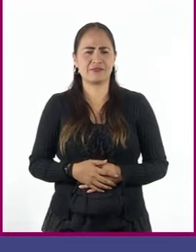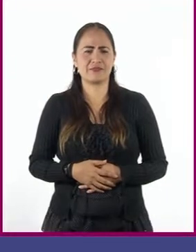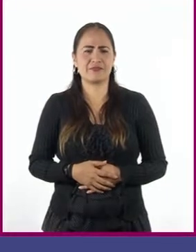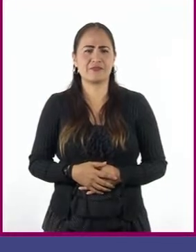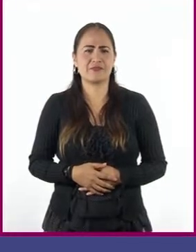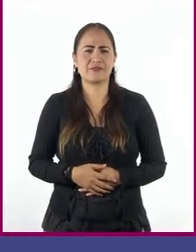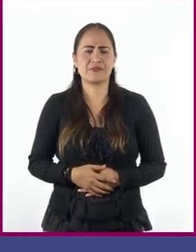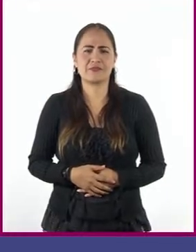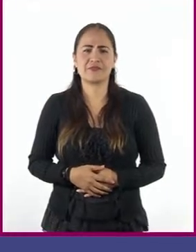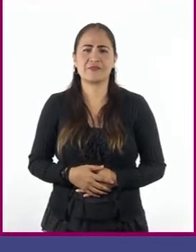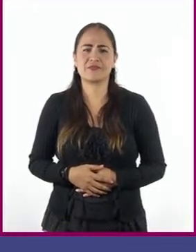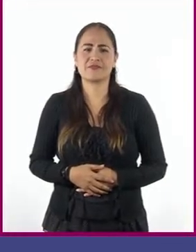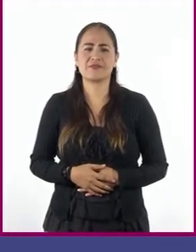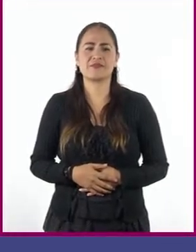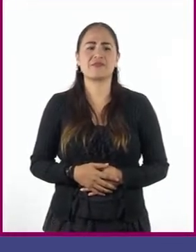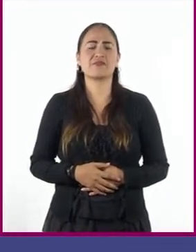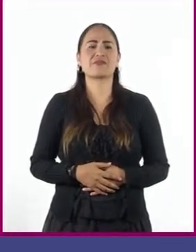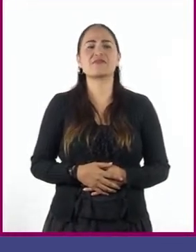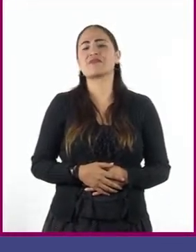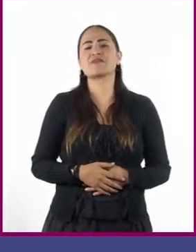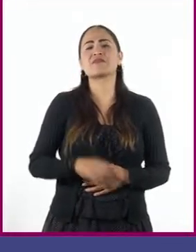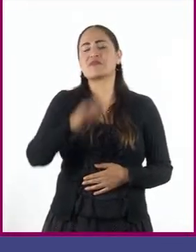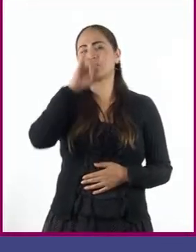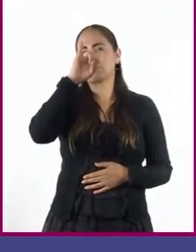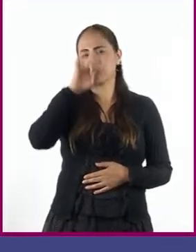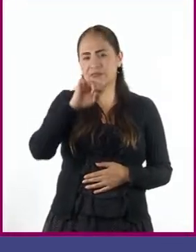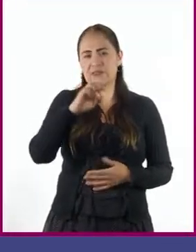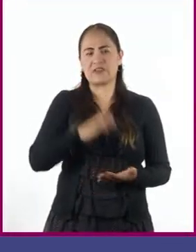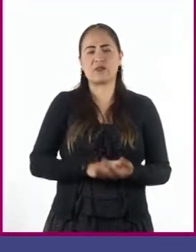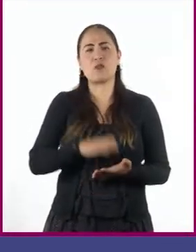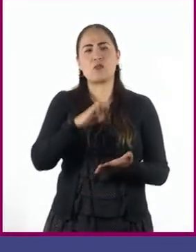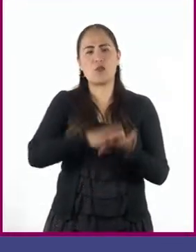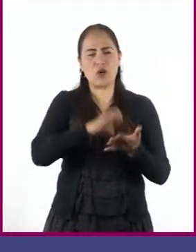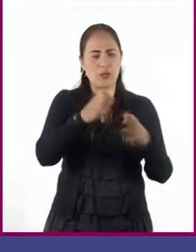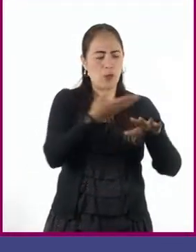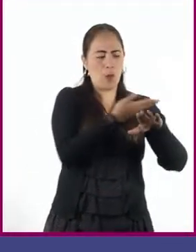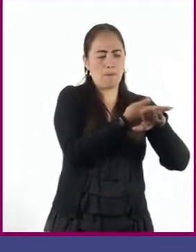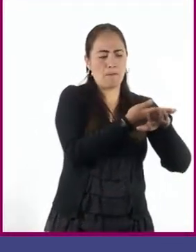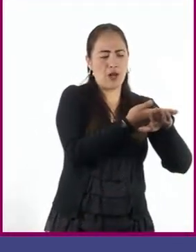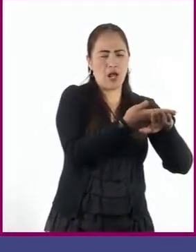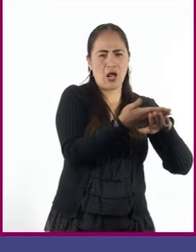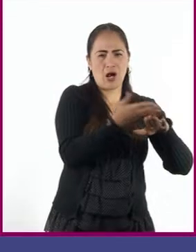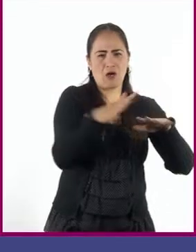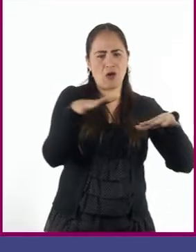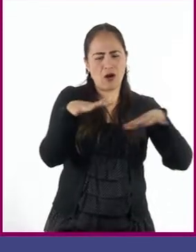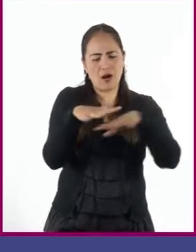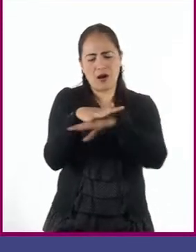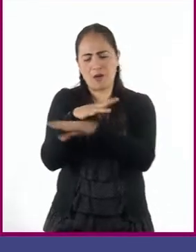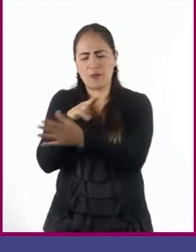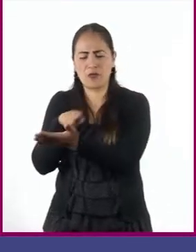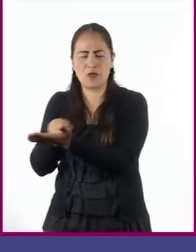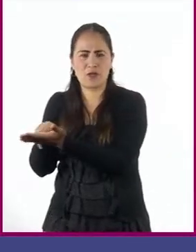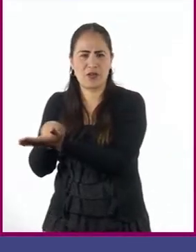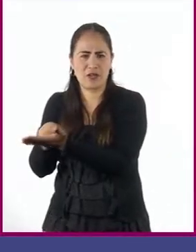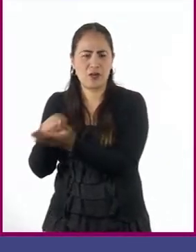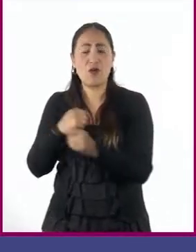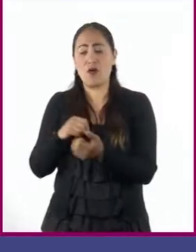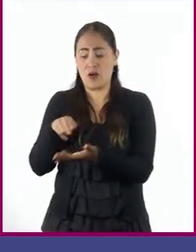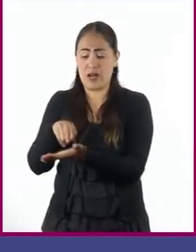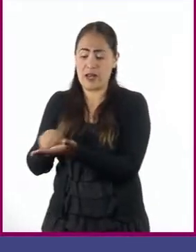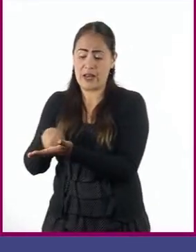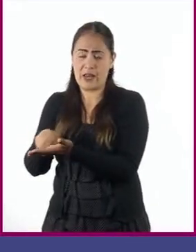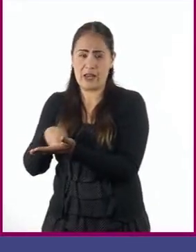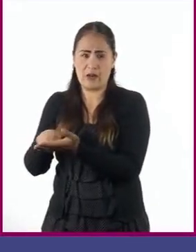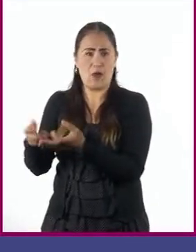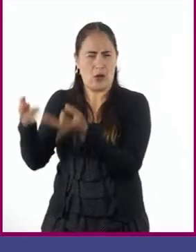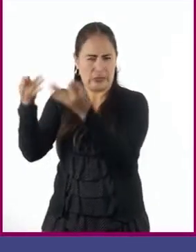Sí. Piénsalo como si fuera una gradación del blanco al negro. Como si el negro fuera el lenguaje formal y el